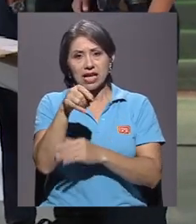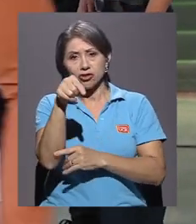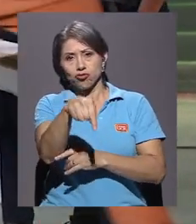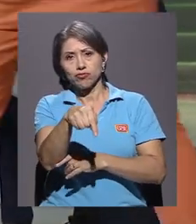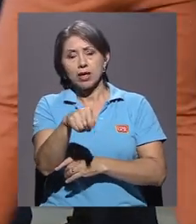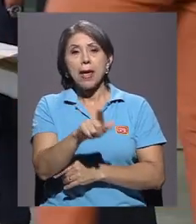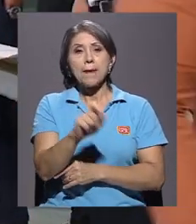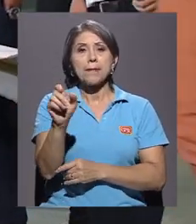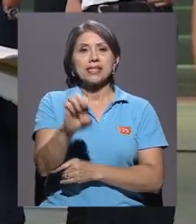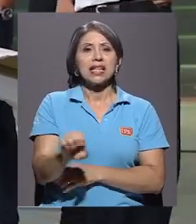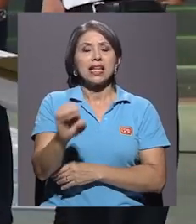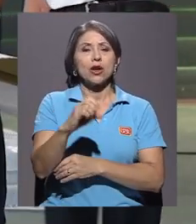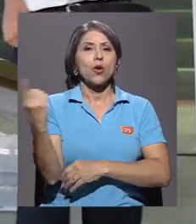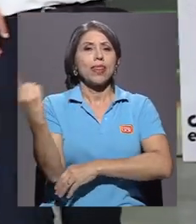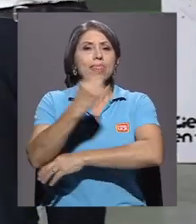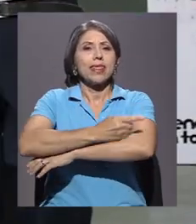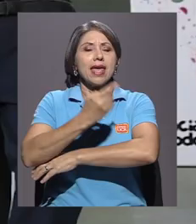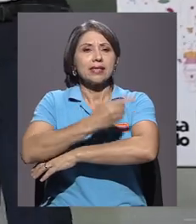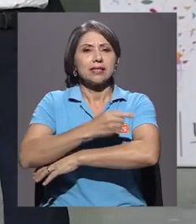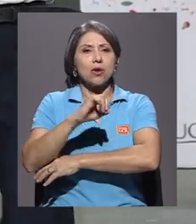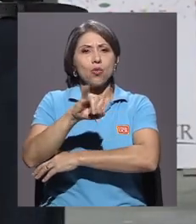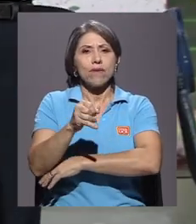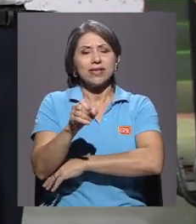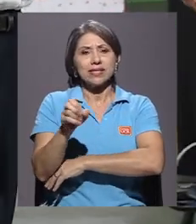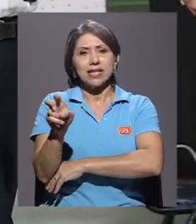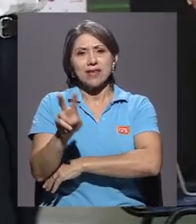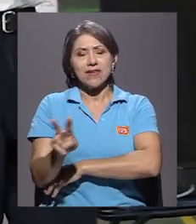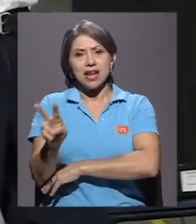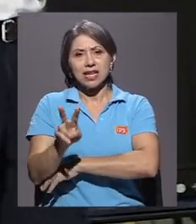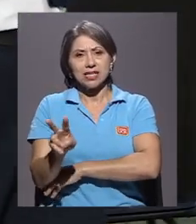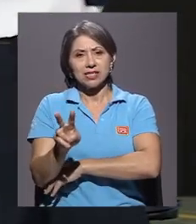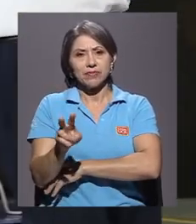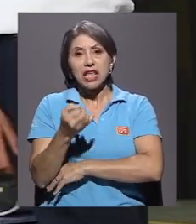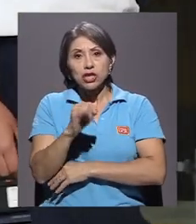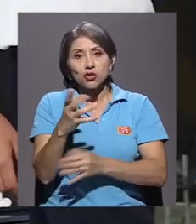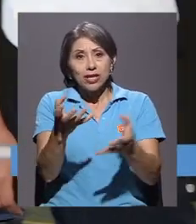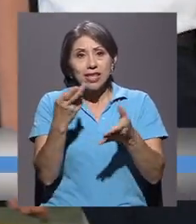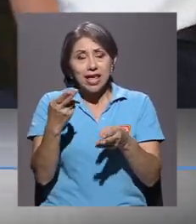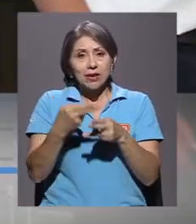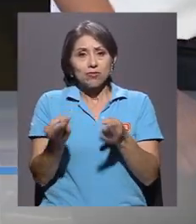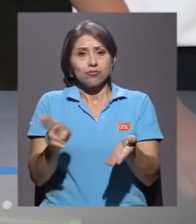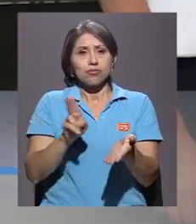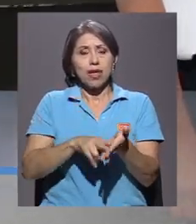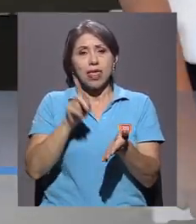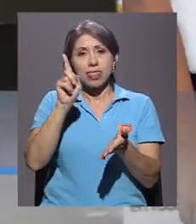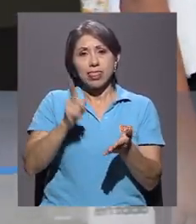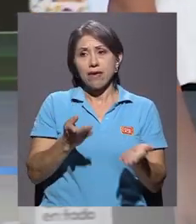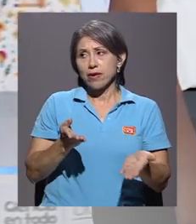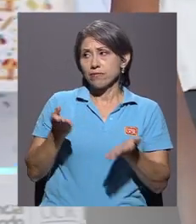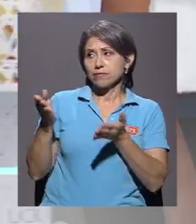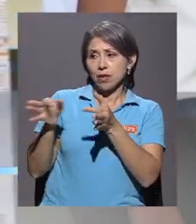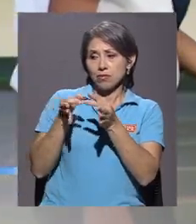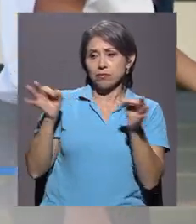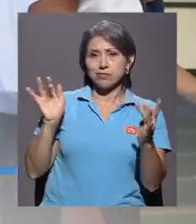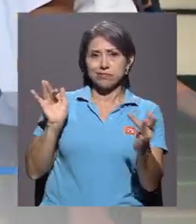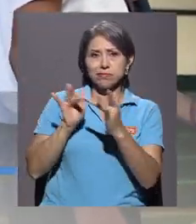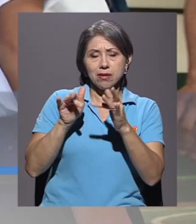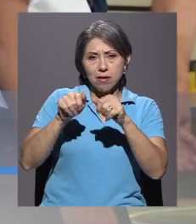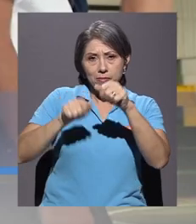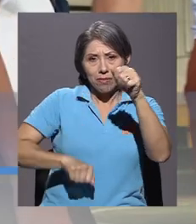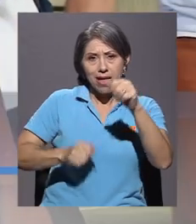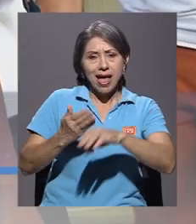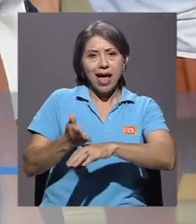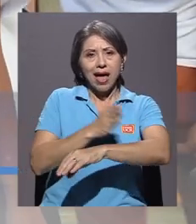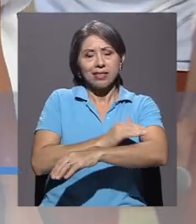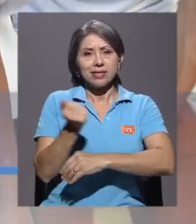en el mes de enero, los días jueves y viernes. Si usted desea inscribirse debe ingresar al link que aparece en la pantalla antes del próximo